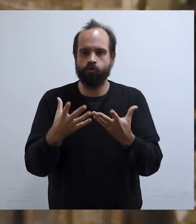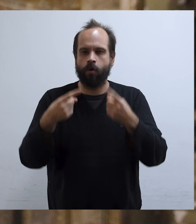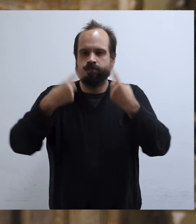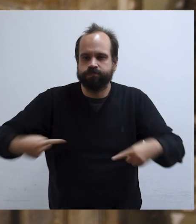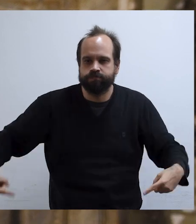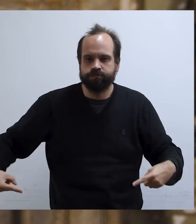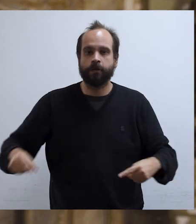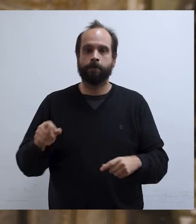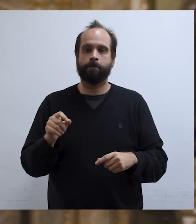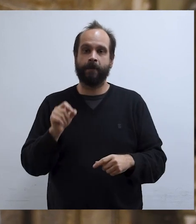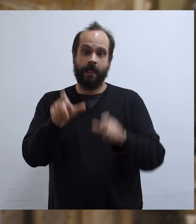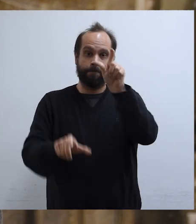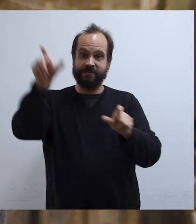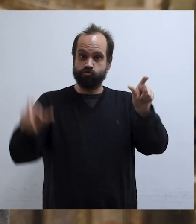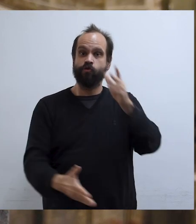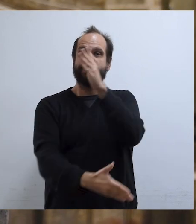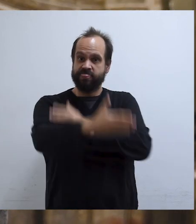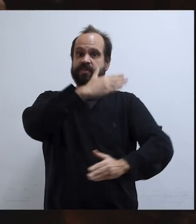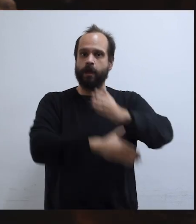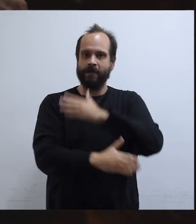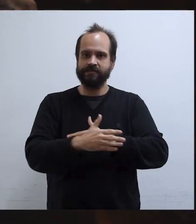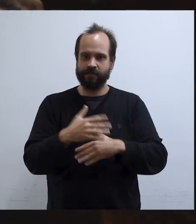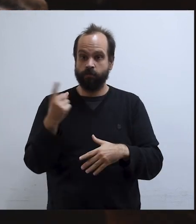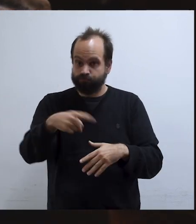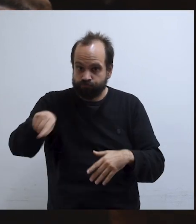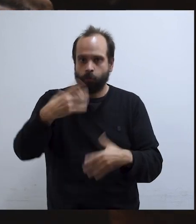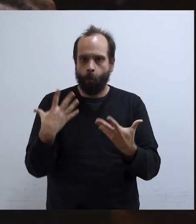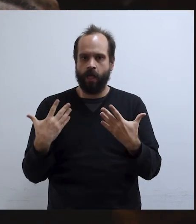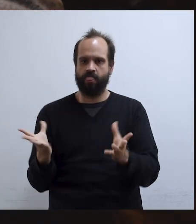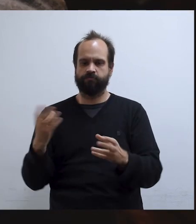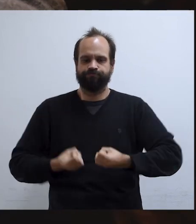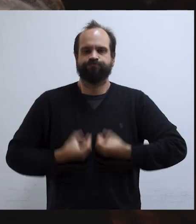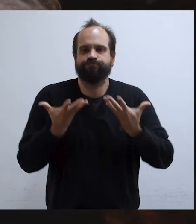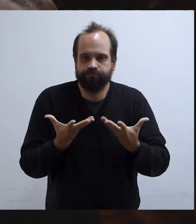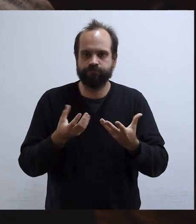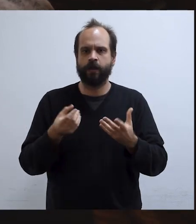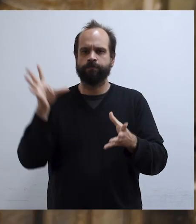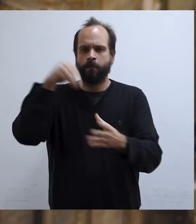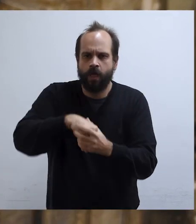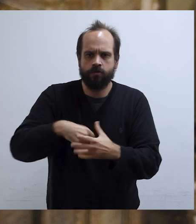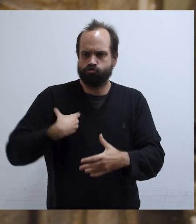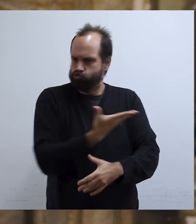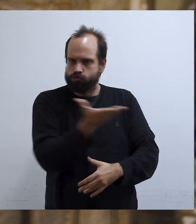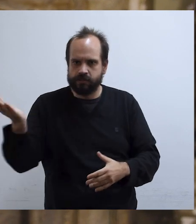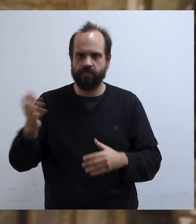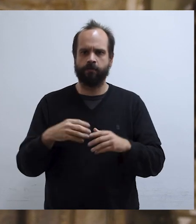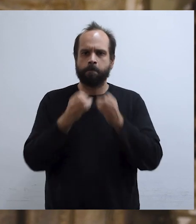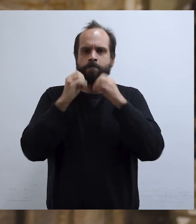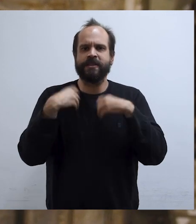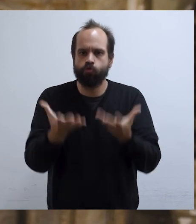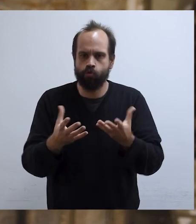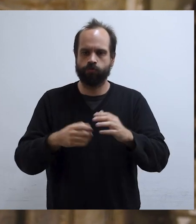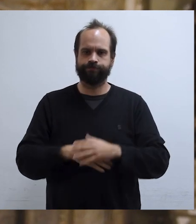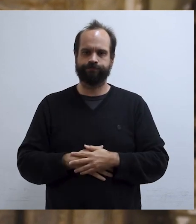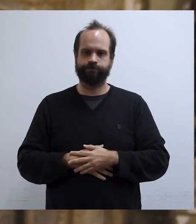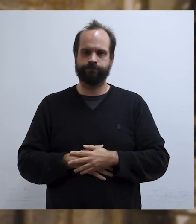recursos y las herramientas para que la persona con discapacidad se exprese de la mejor manera